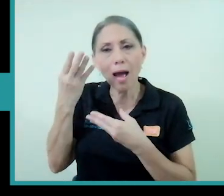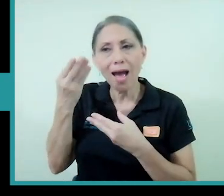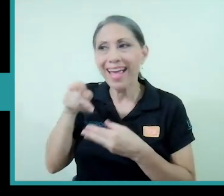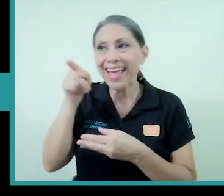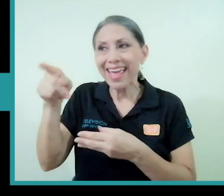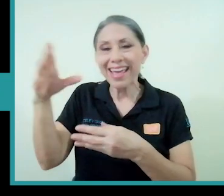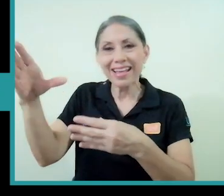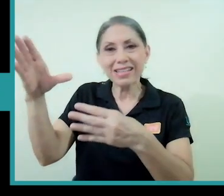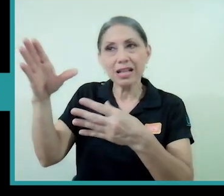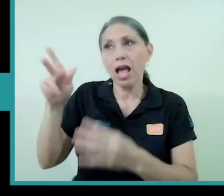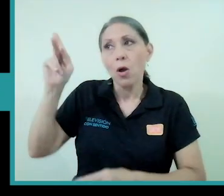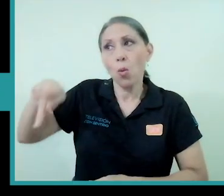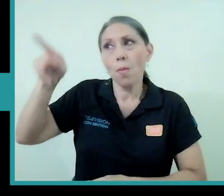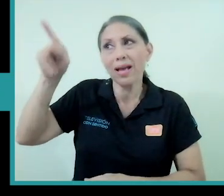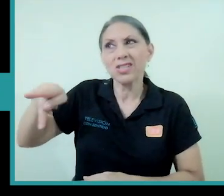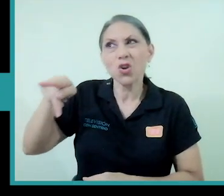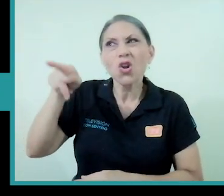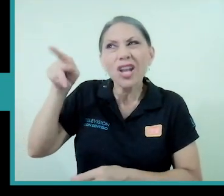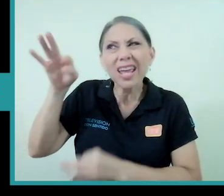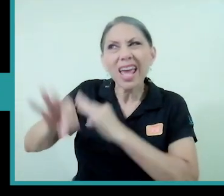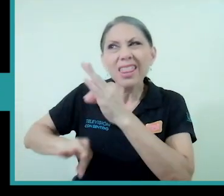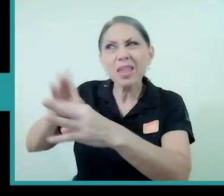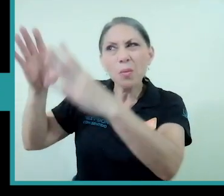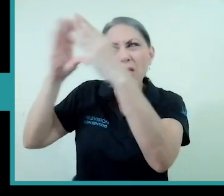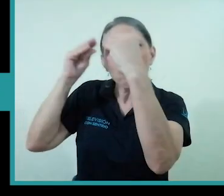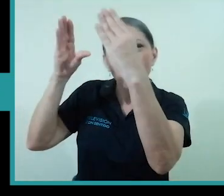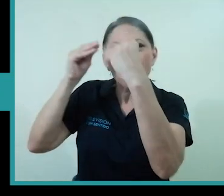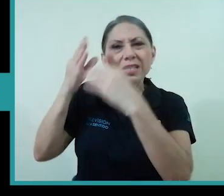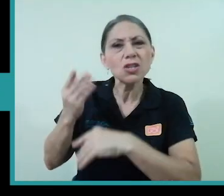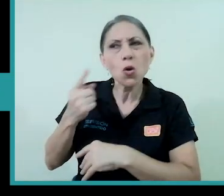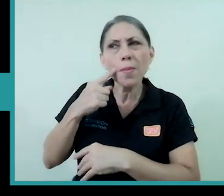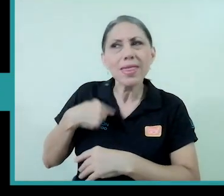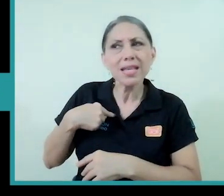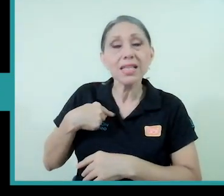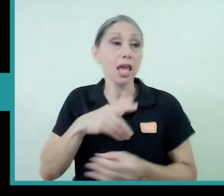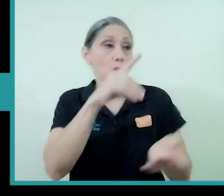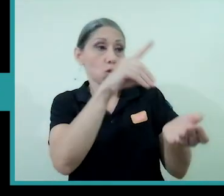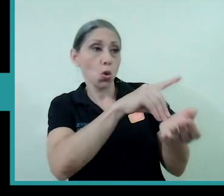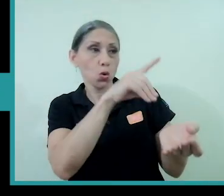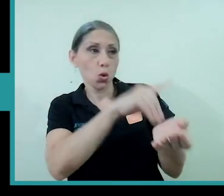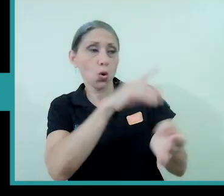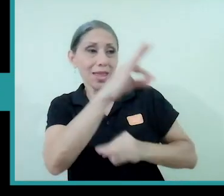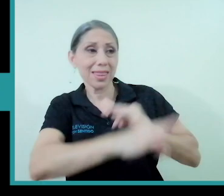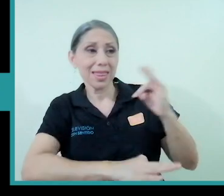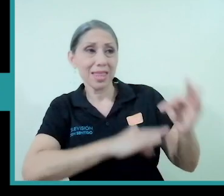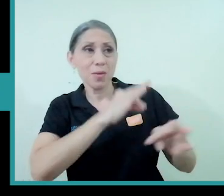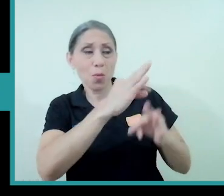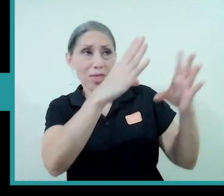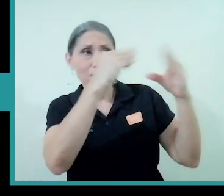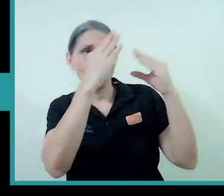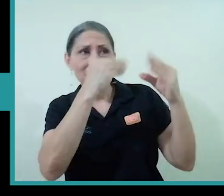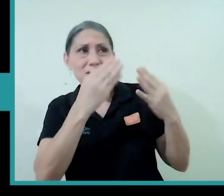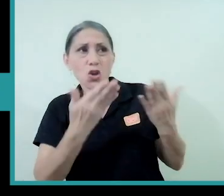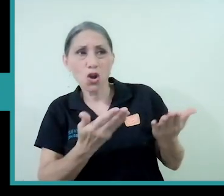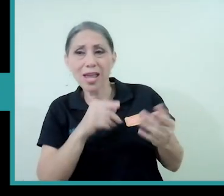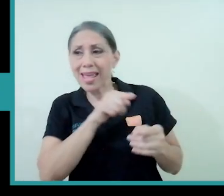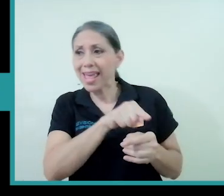información me puede decir un pastor qué tipo de información me puede decir un doctor y que no son excluyentes